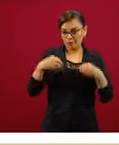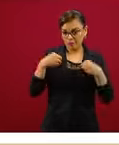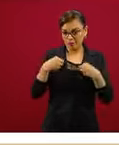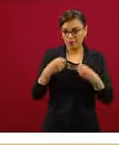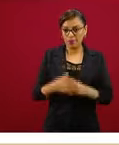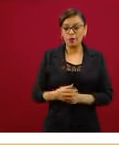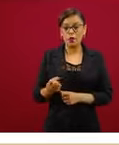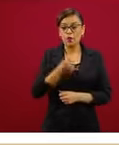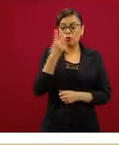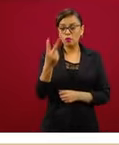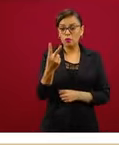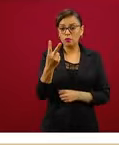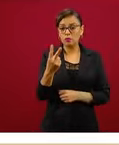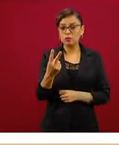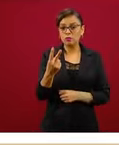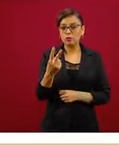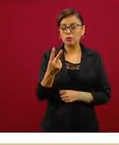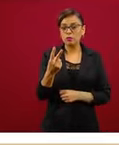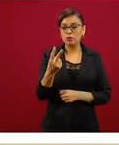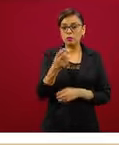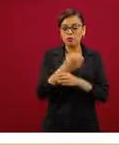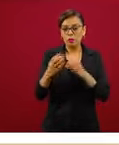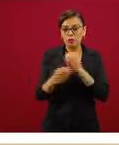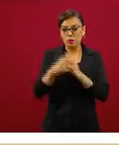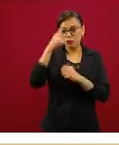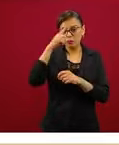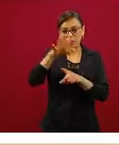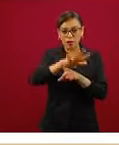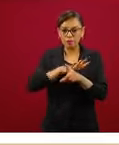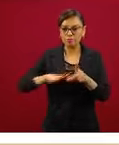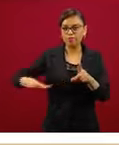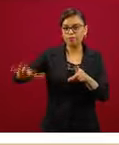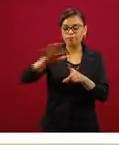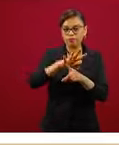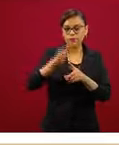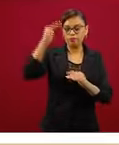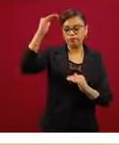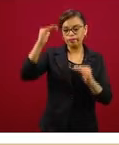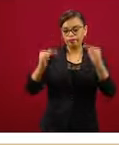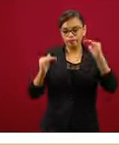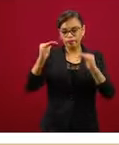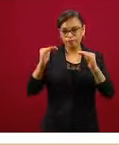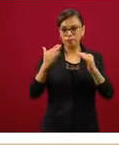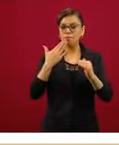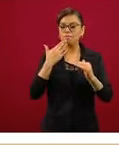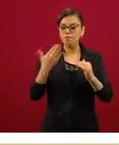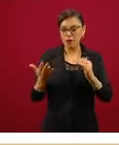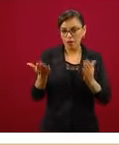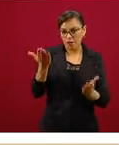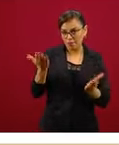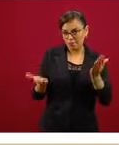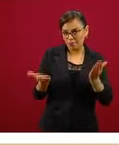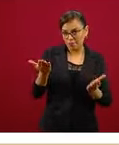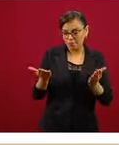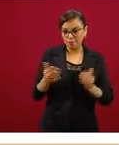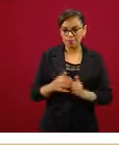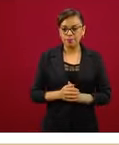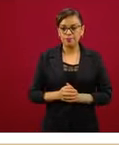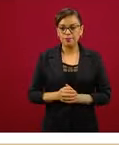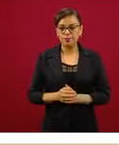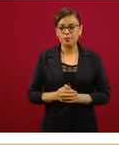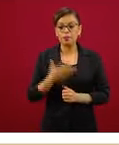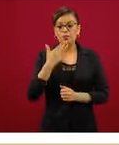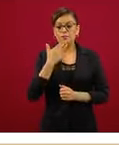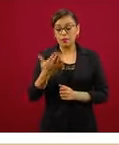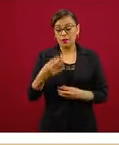que tenemos que considerar en el correcto equilibrio, en el equilibrio óptimo. Por un lado está el bien público de la salud y desde